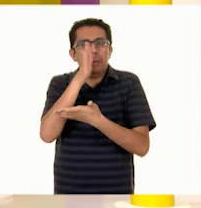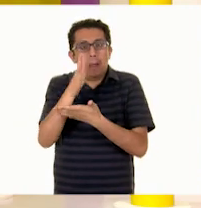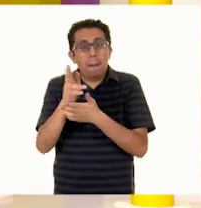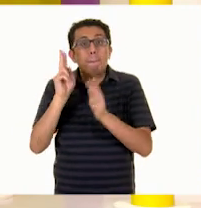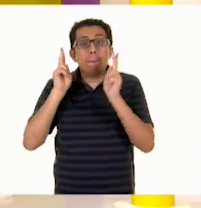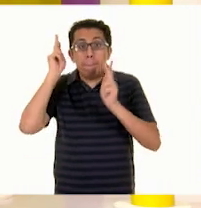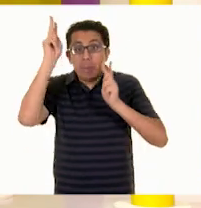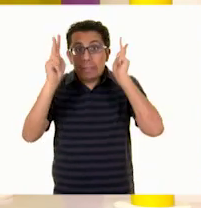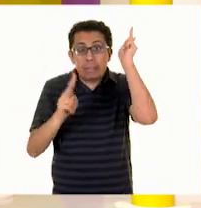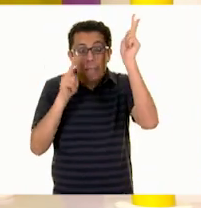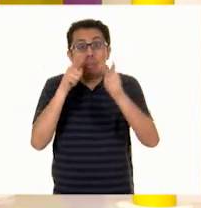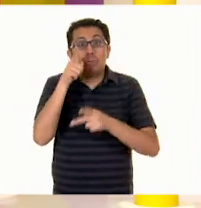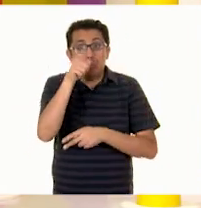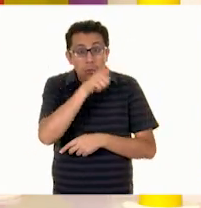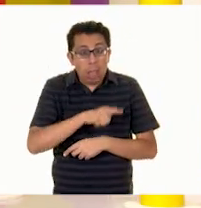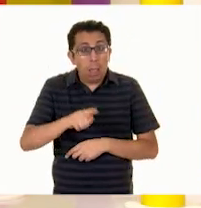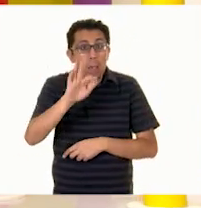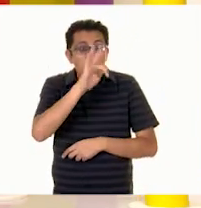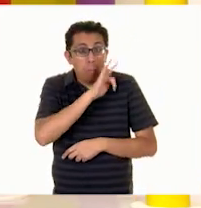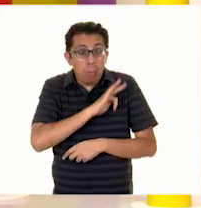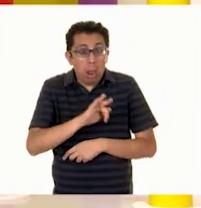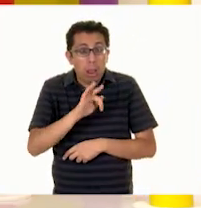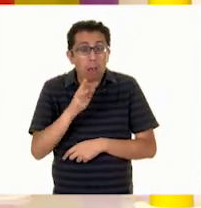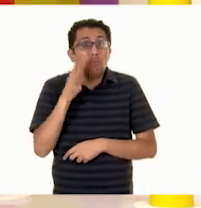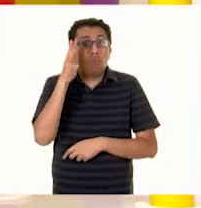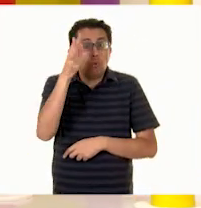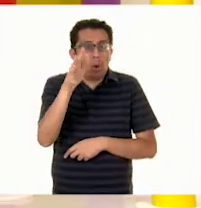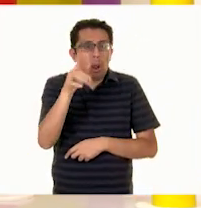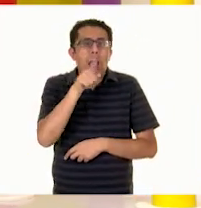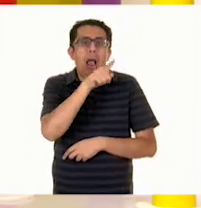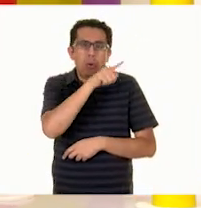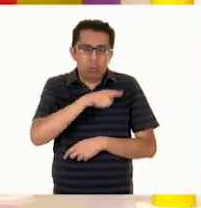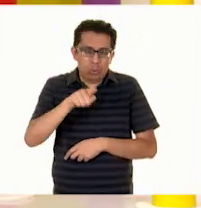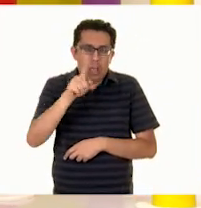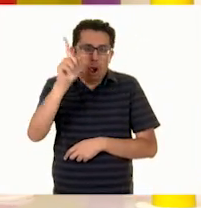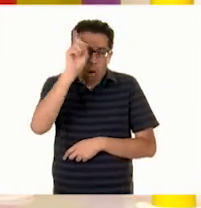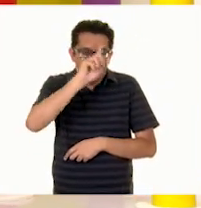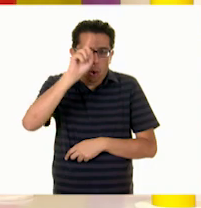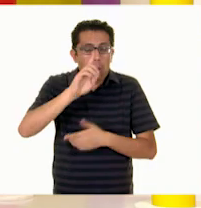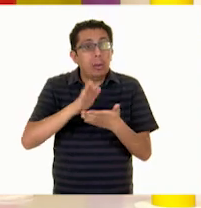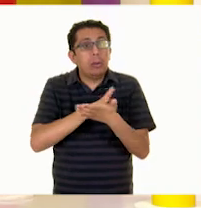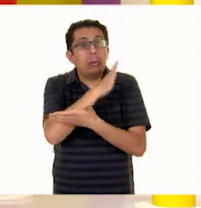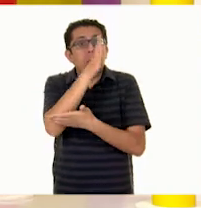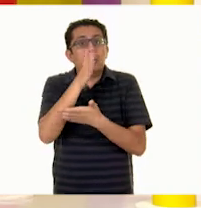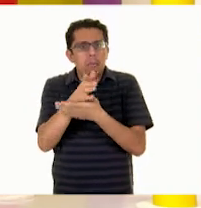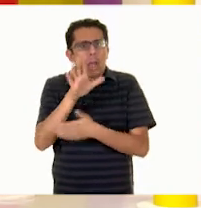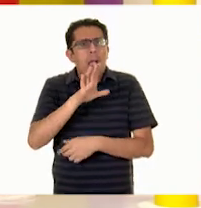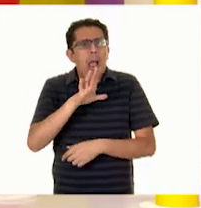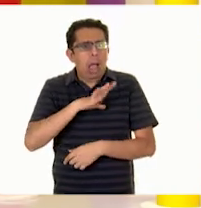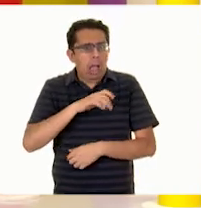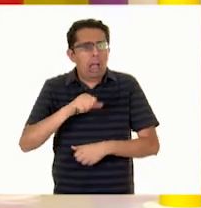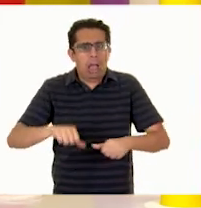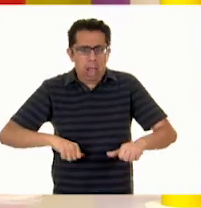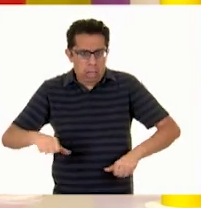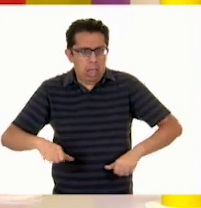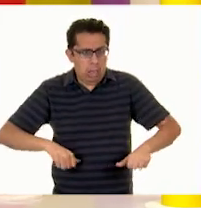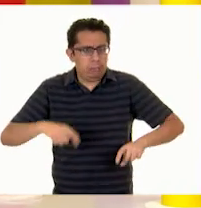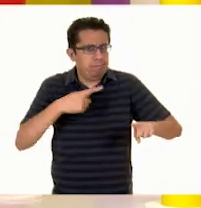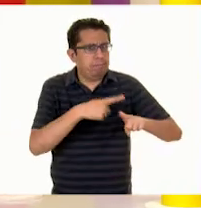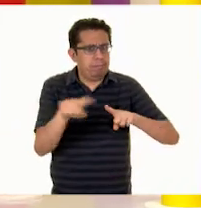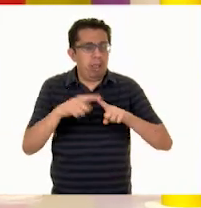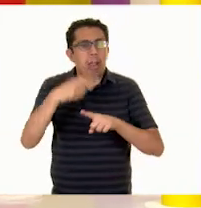Y la verdad, si tienen la oportunidad, cuando sea posible, visítenlo. Hay muchas actividades para las niñas y los niños que ponen ahí.